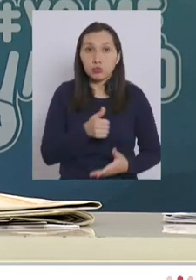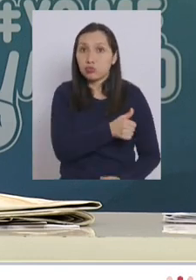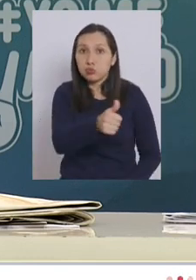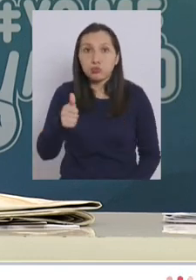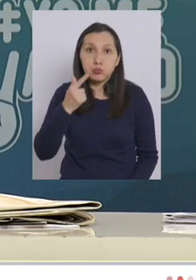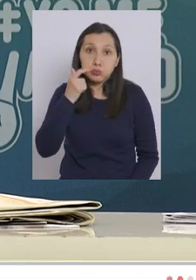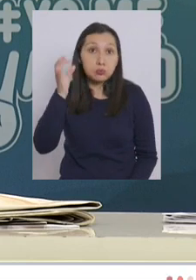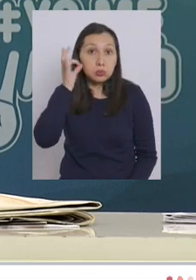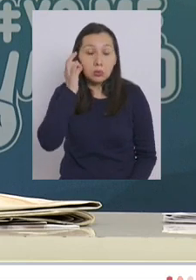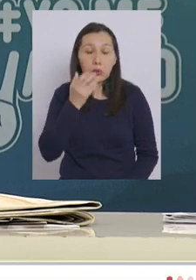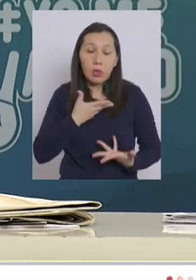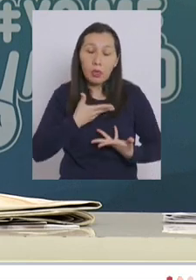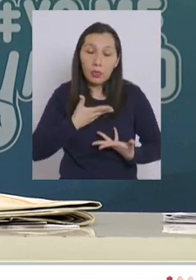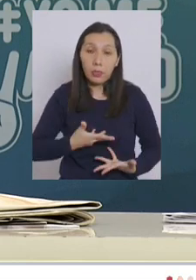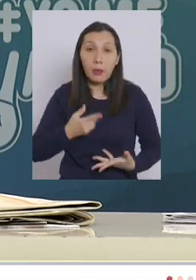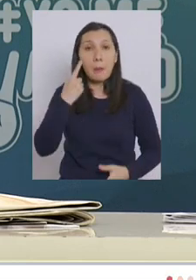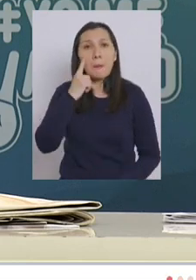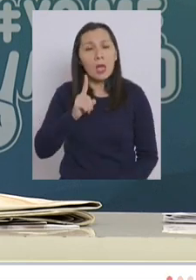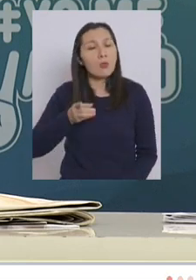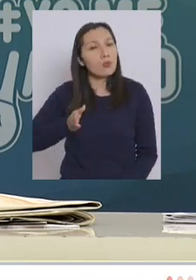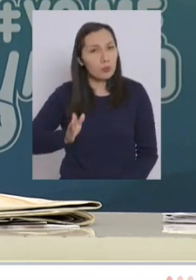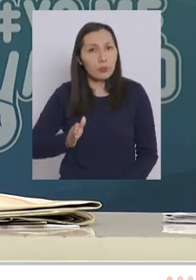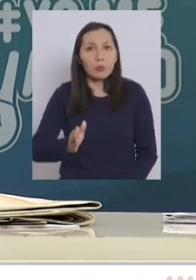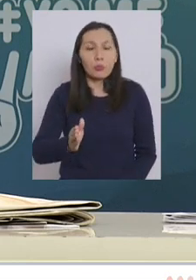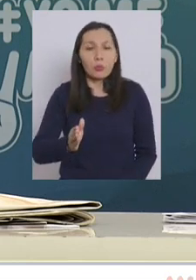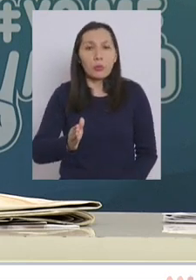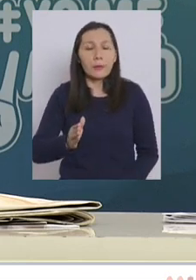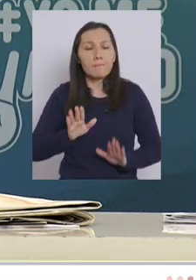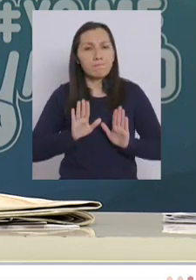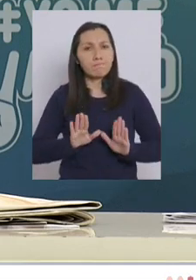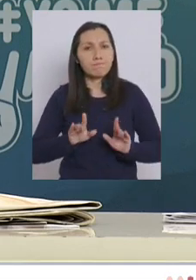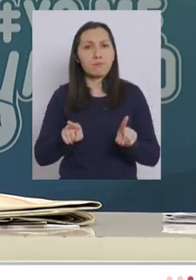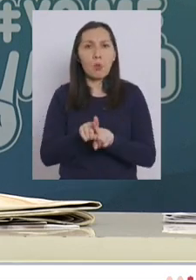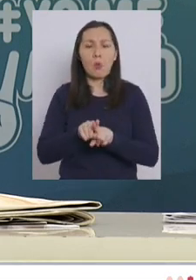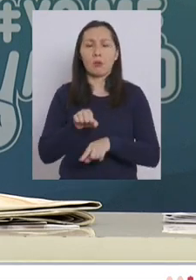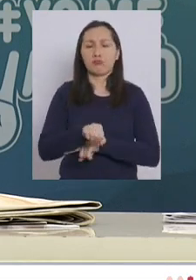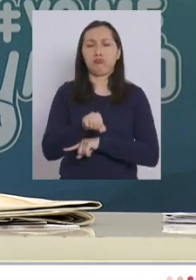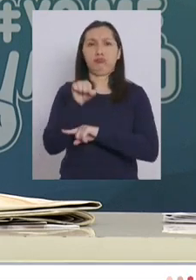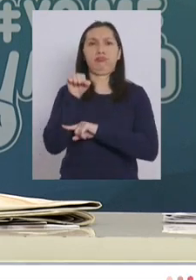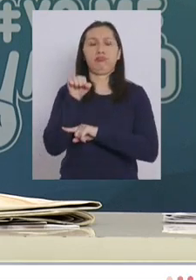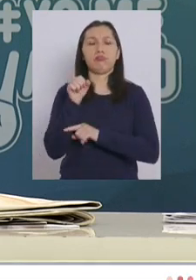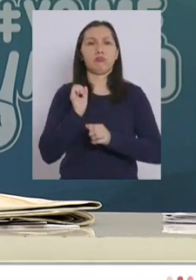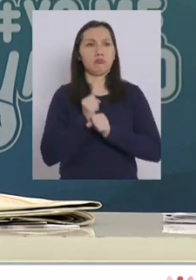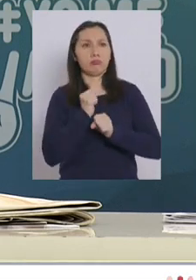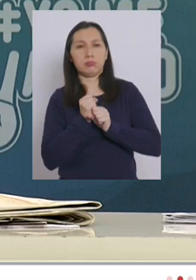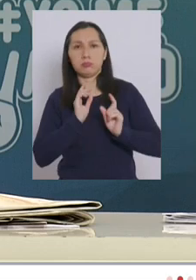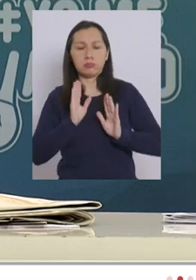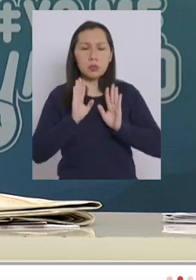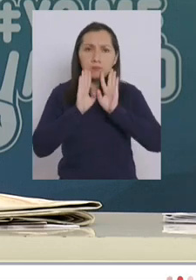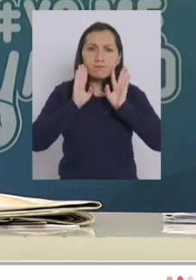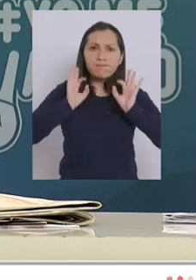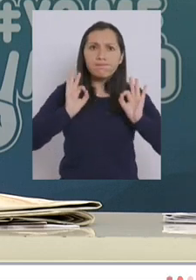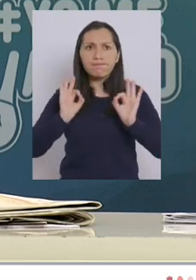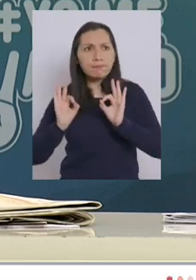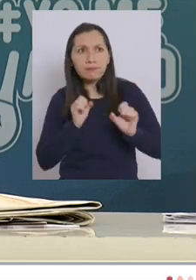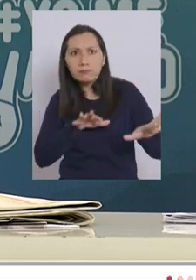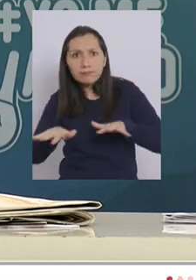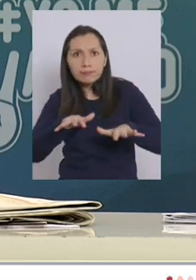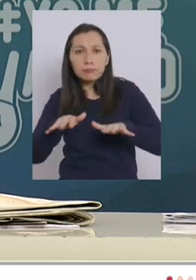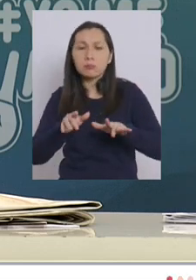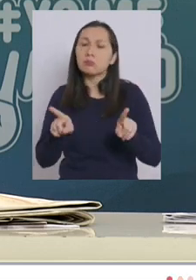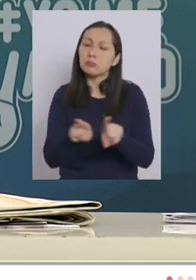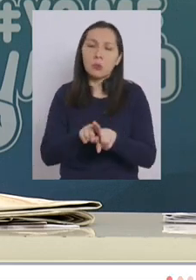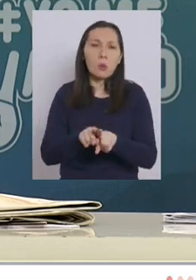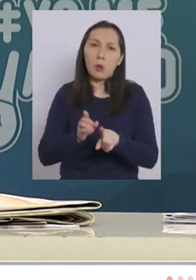y todos pero mantenemos en alta la frente y la moral y estamos